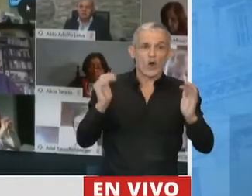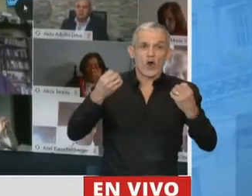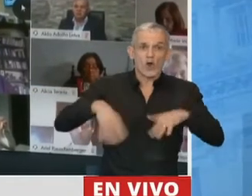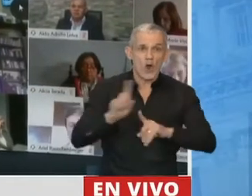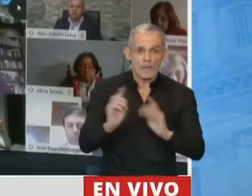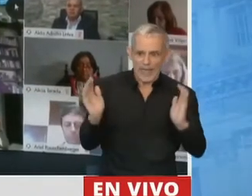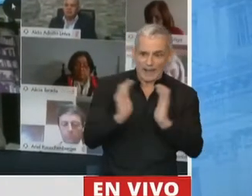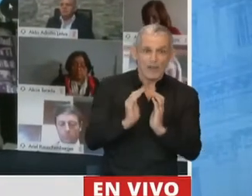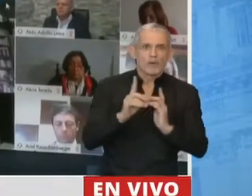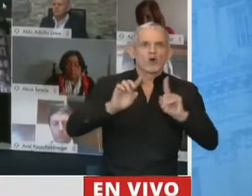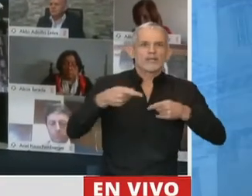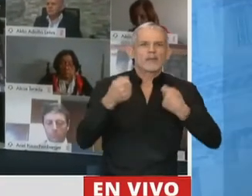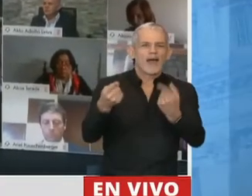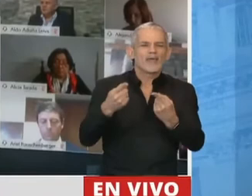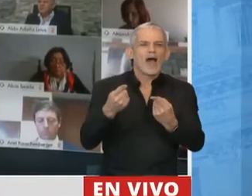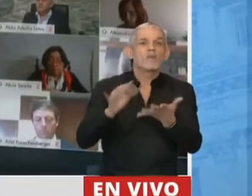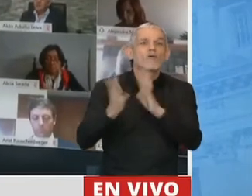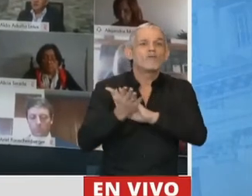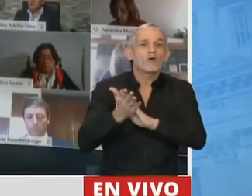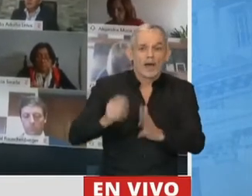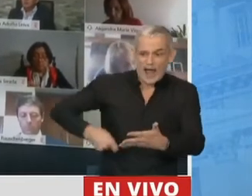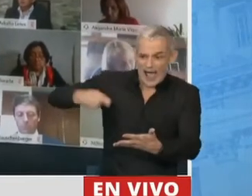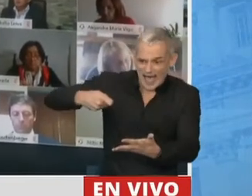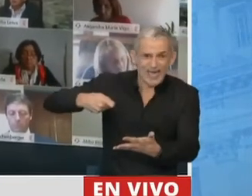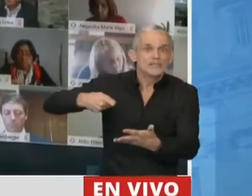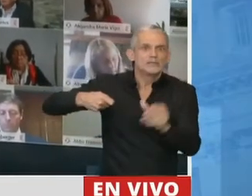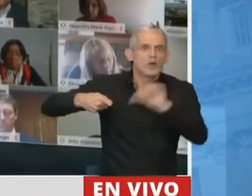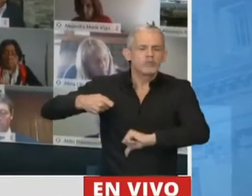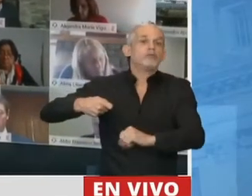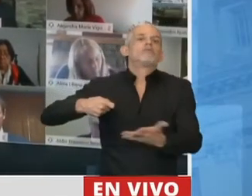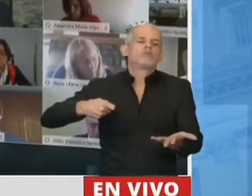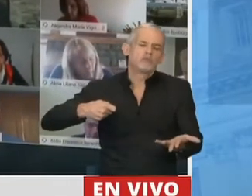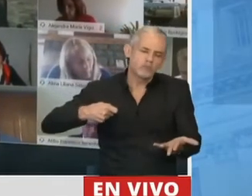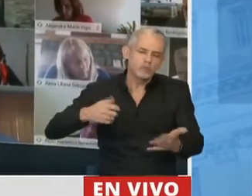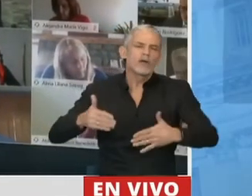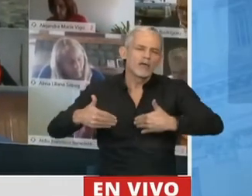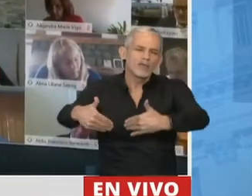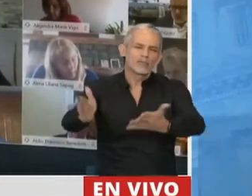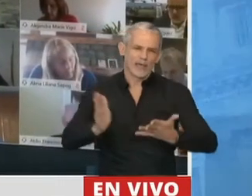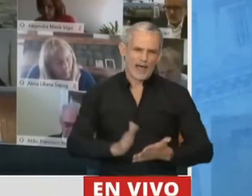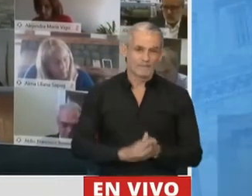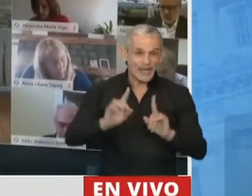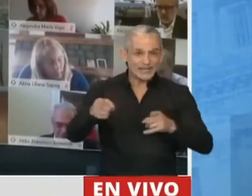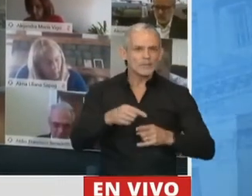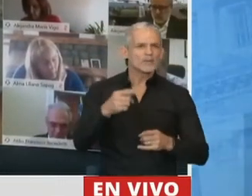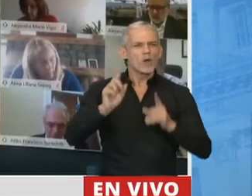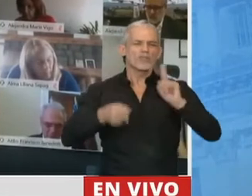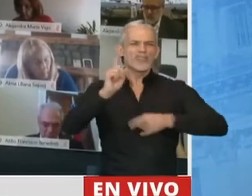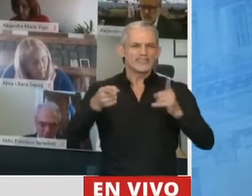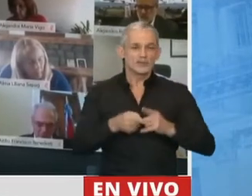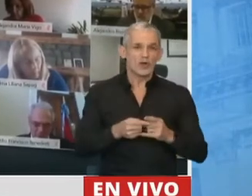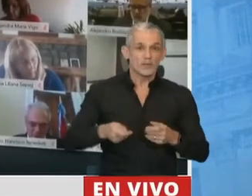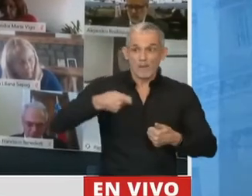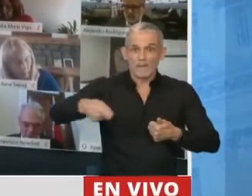suficientes facilidades para aquel que quiere cumplir con la ley. Tenemos que tomar medidas financieras con crédito